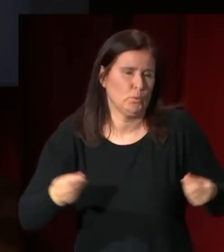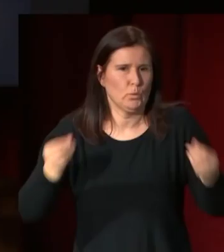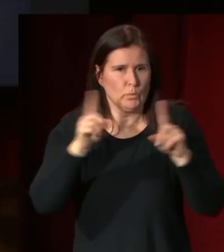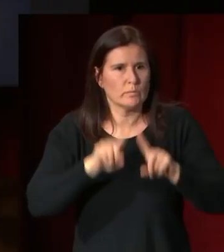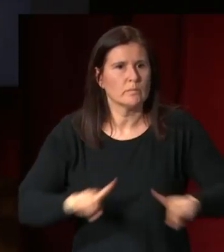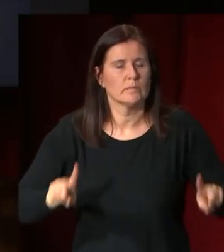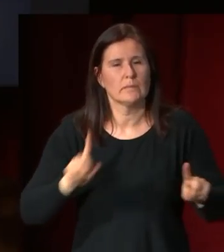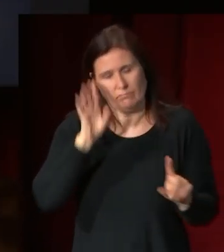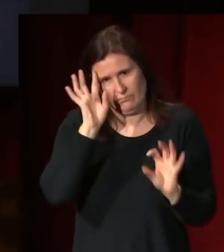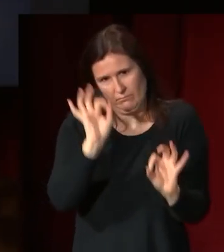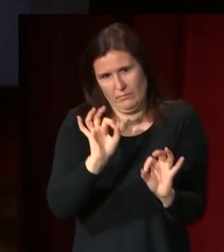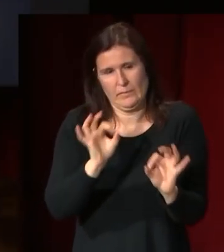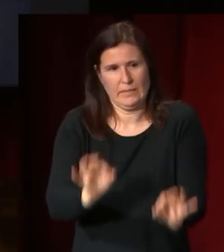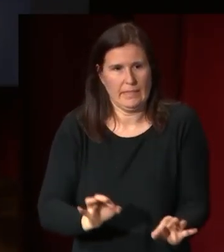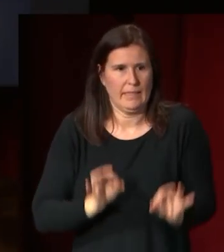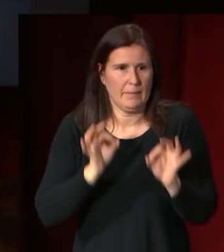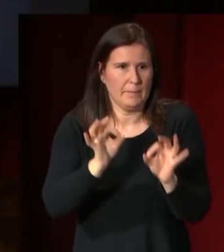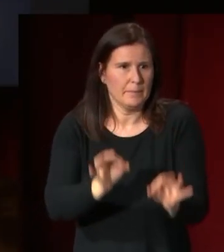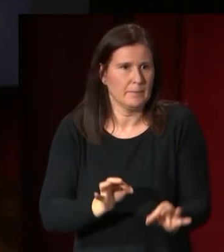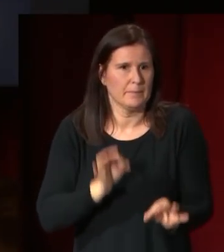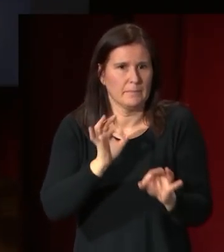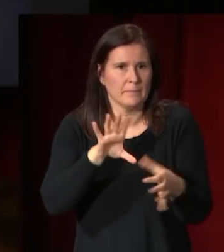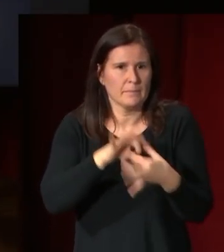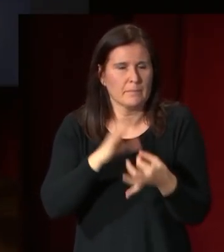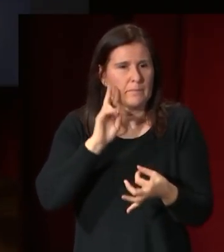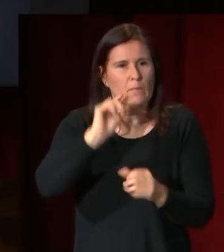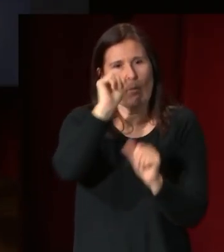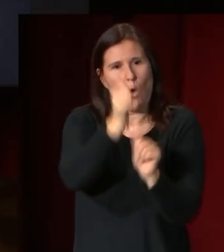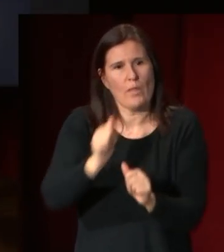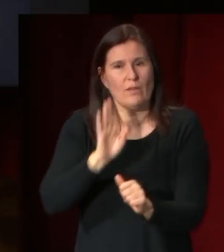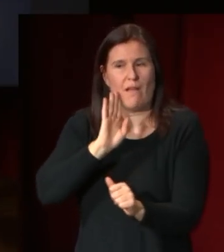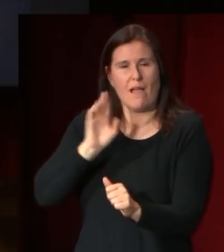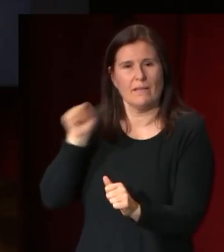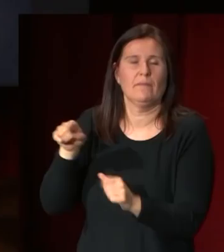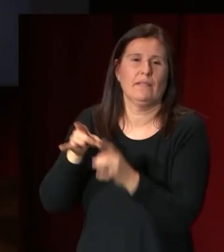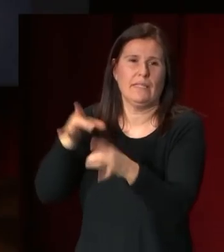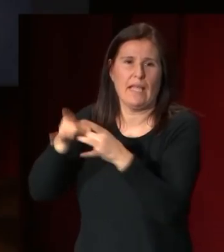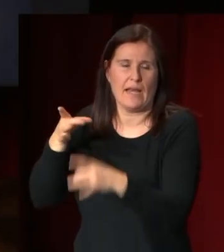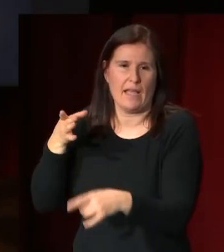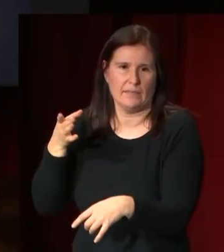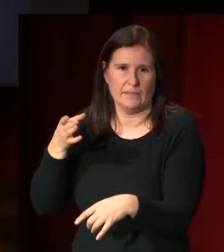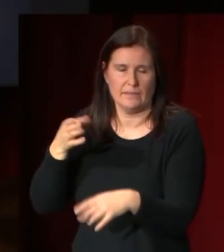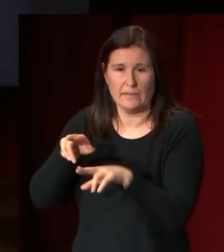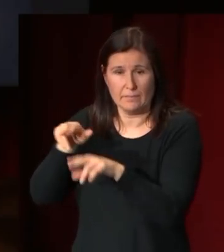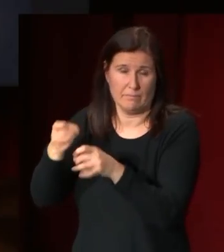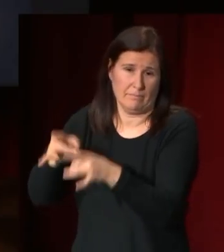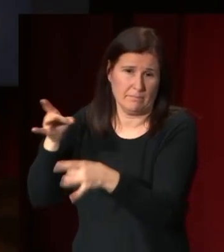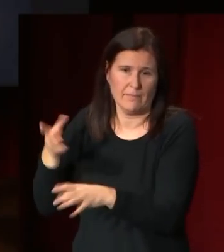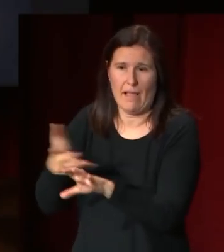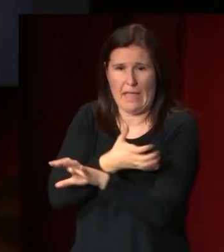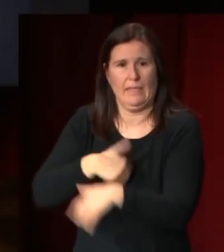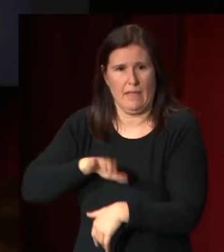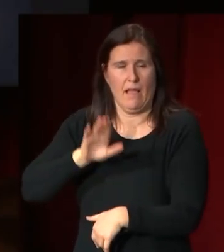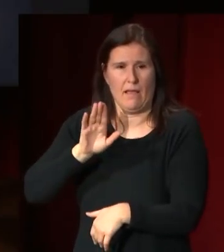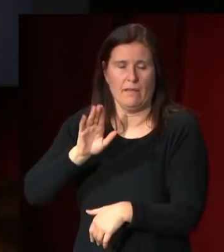obviamente siempre mirando a los modelos de dianas cazadoras que existían